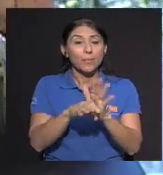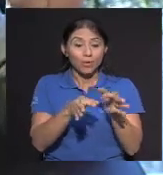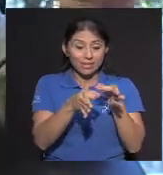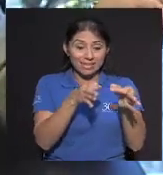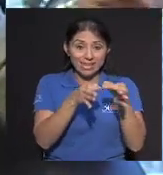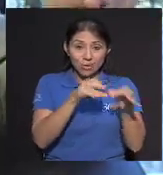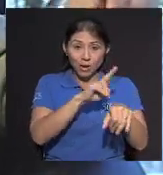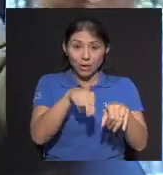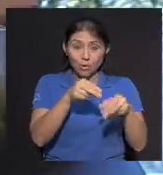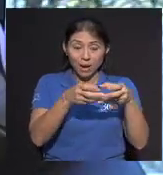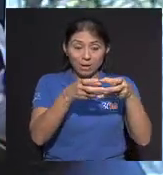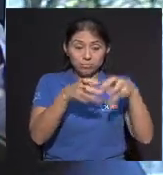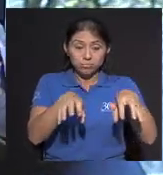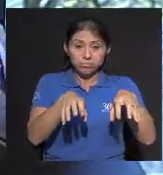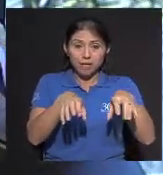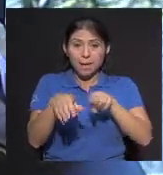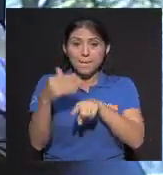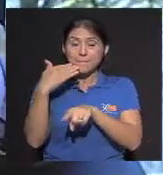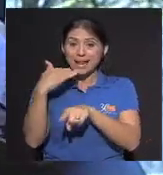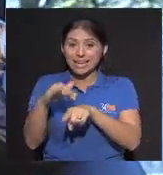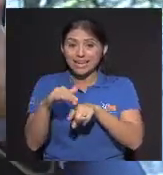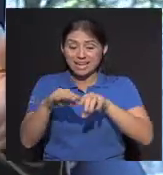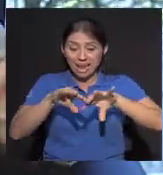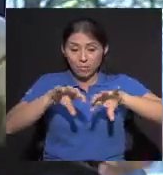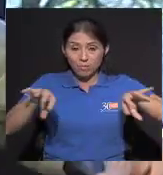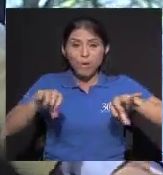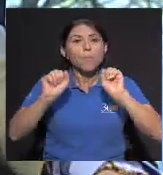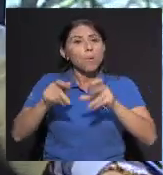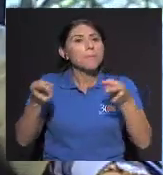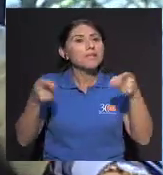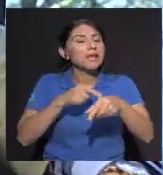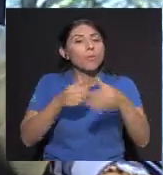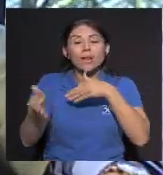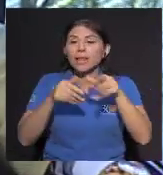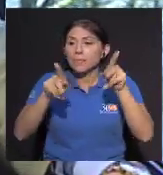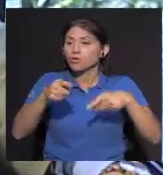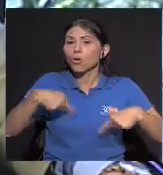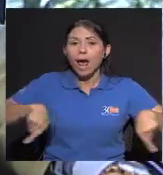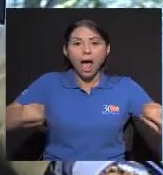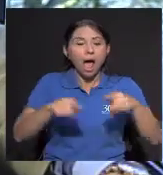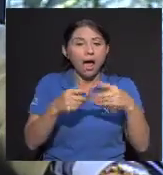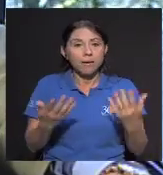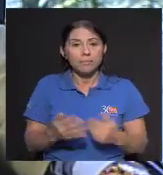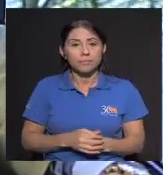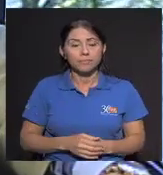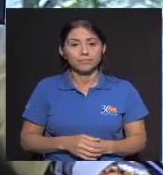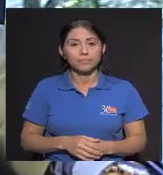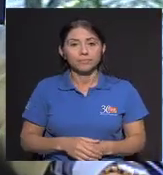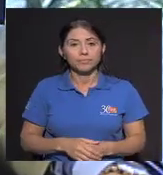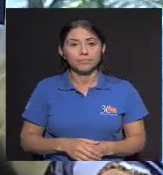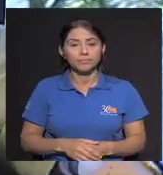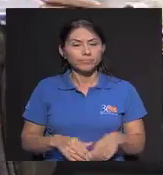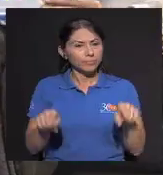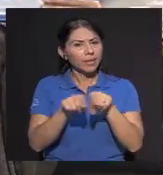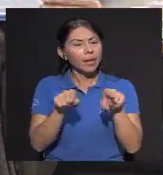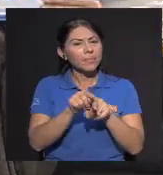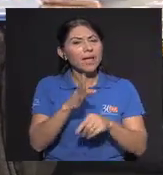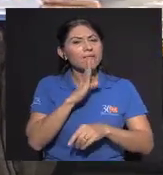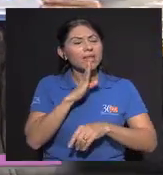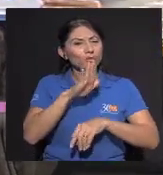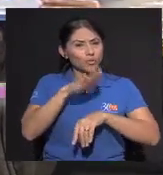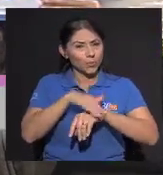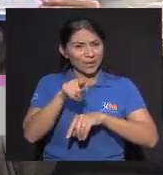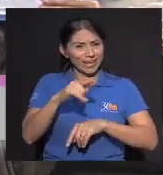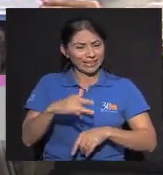viraje De una célula normal A una célula maligna Se nos puede presentar A cualquiera De los que estamos Aquí presentes Doctor Y también